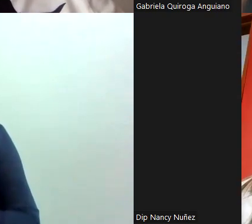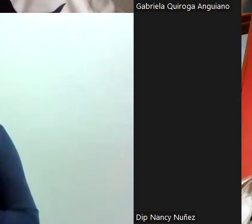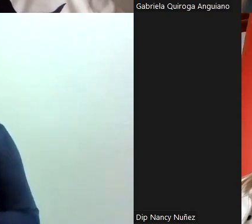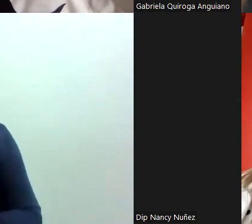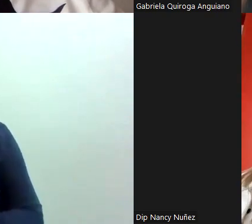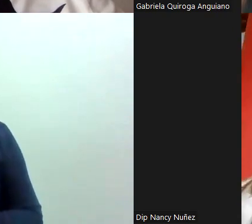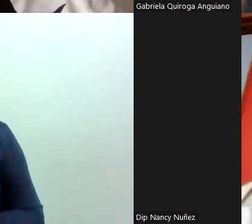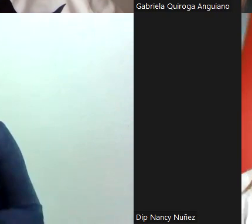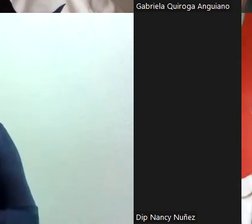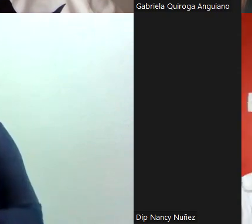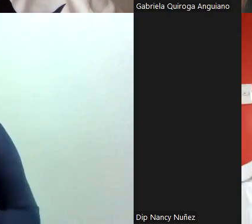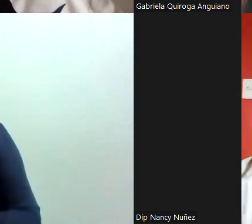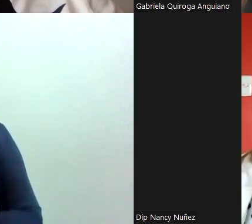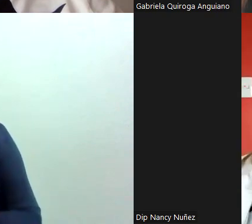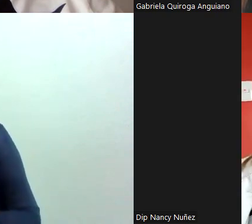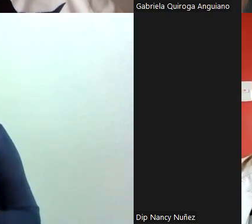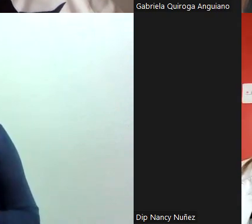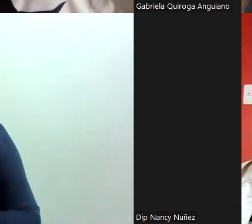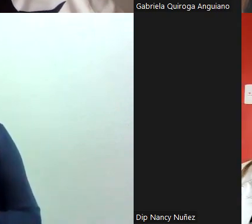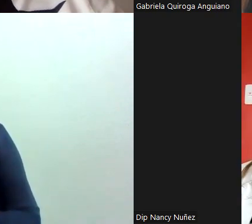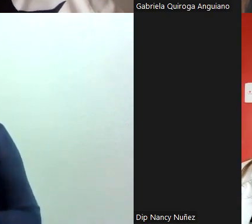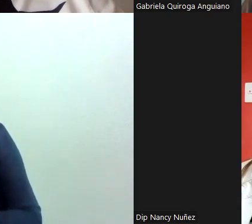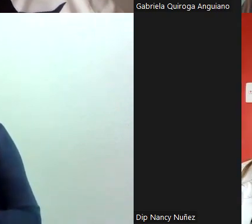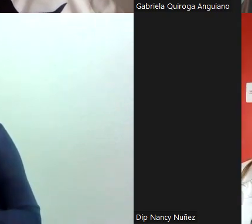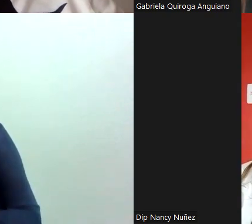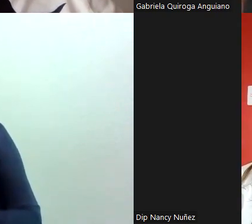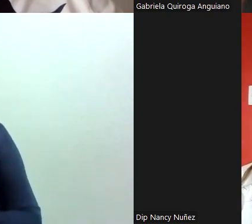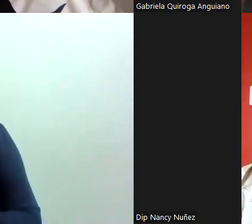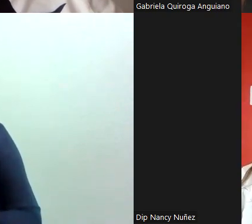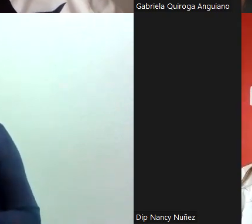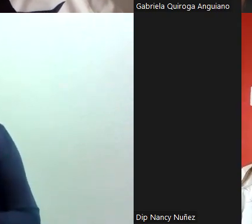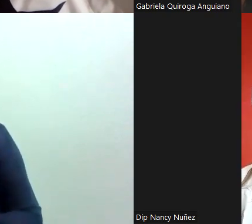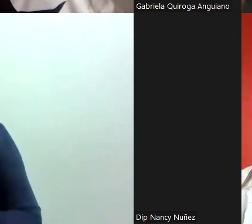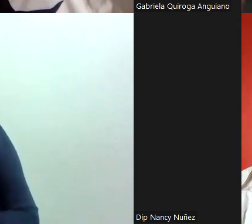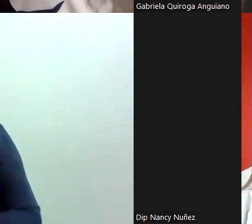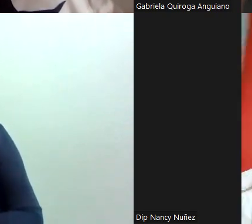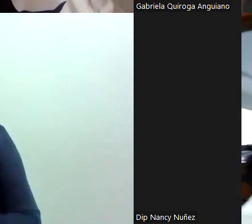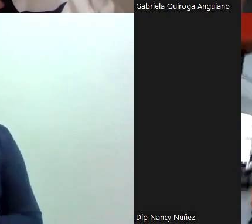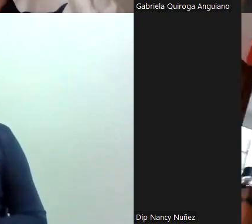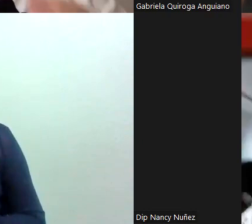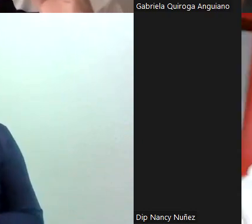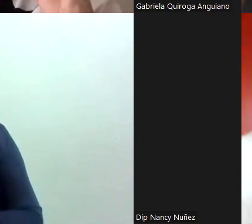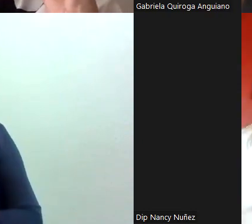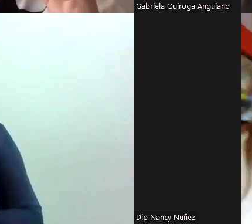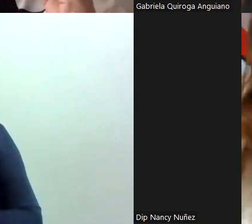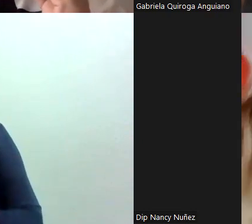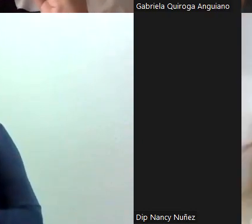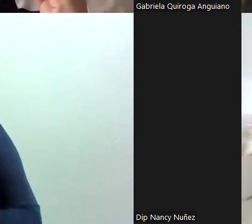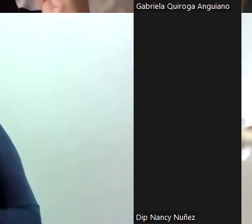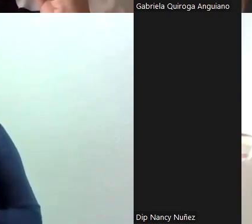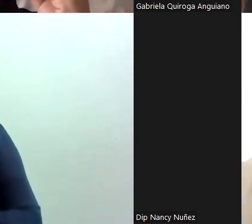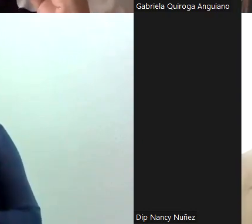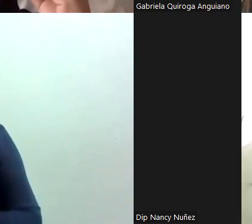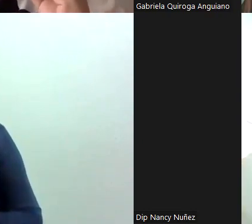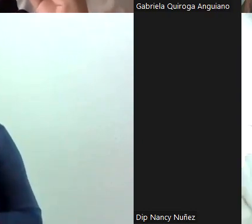Diputada América Alejandra Arangel Lorenzana. Diputada Gabriela Quiroga Anguiano, la de la voz a favor del